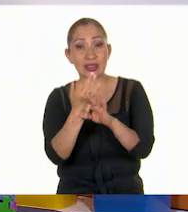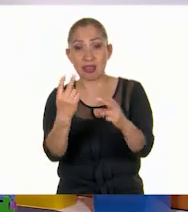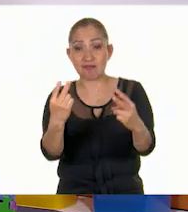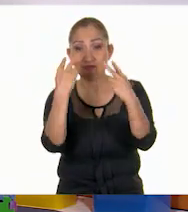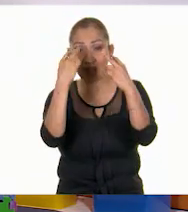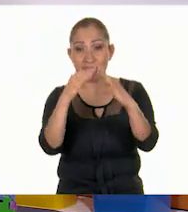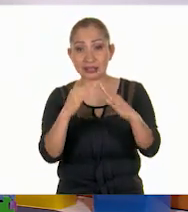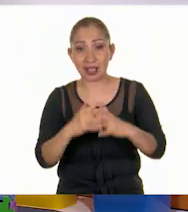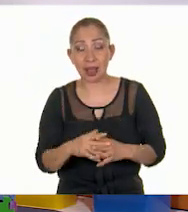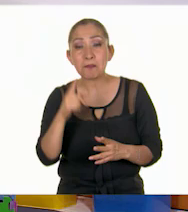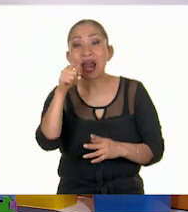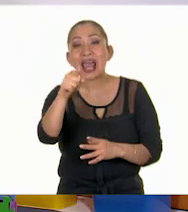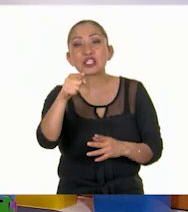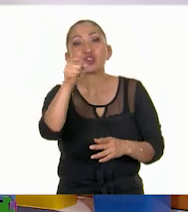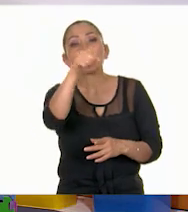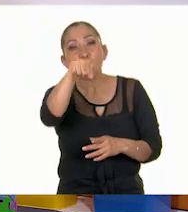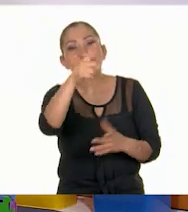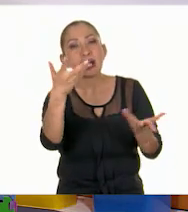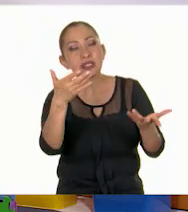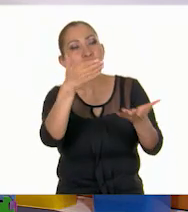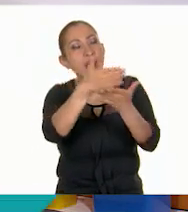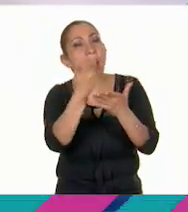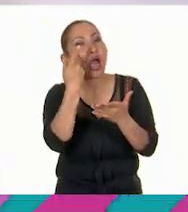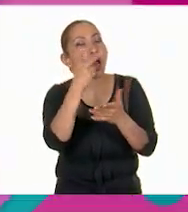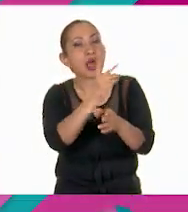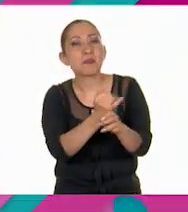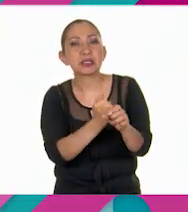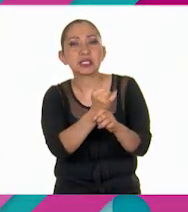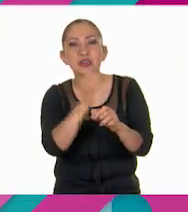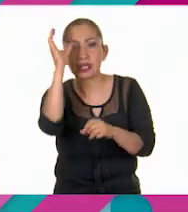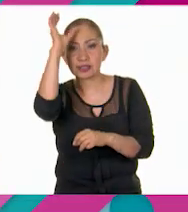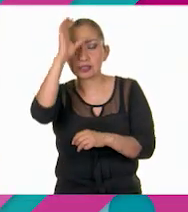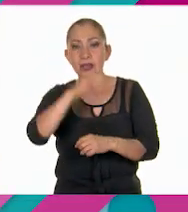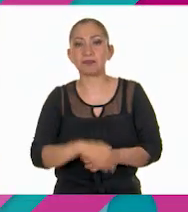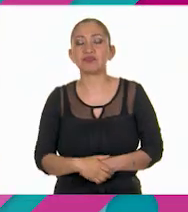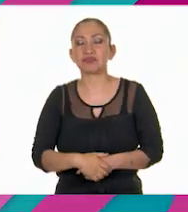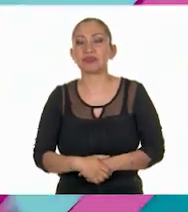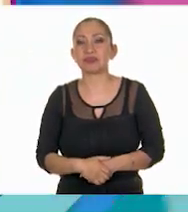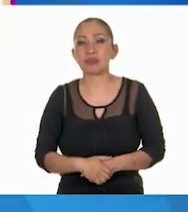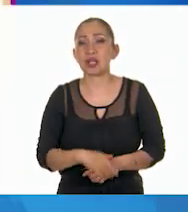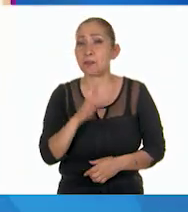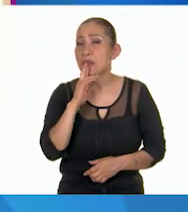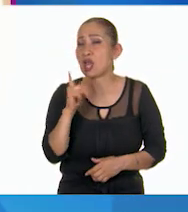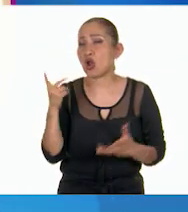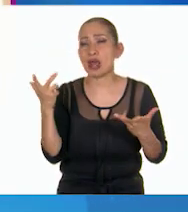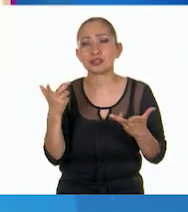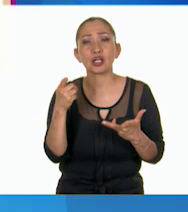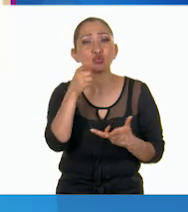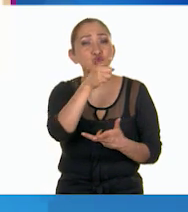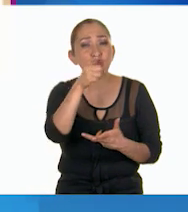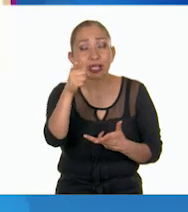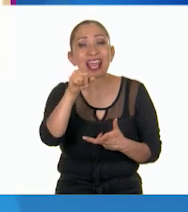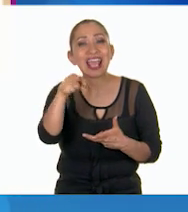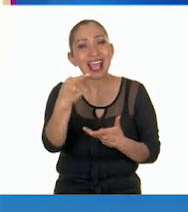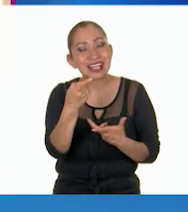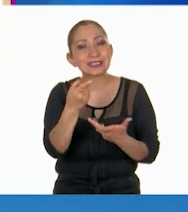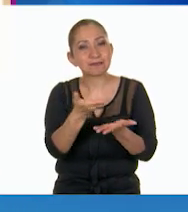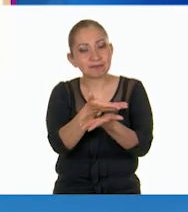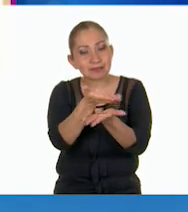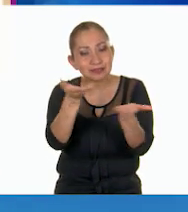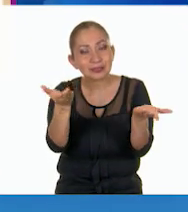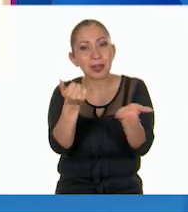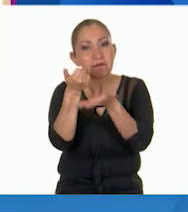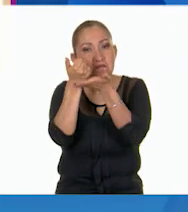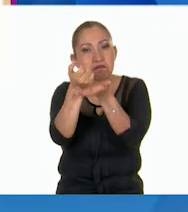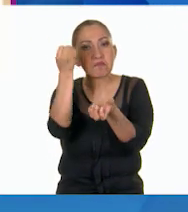ven desde casa para que se acerquen a la investigación científica? Lo mejor que podemos hacer es brindarles esas